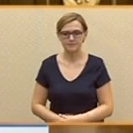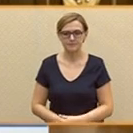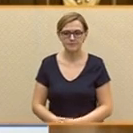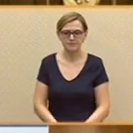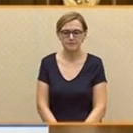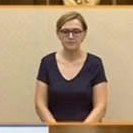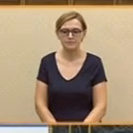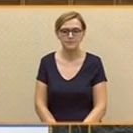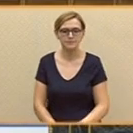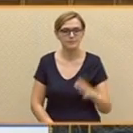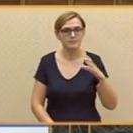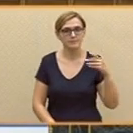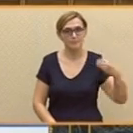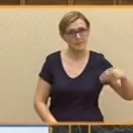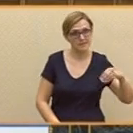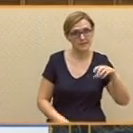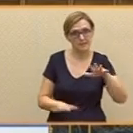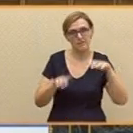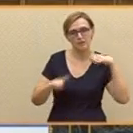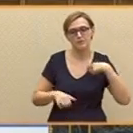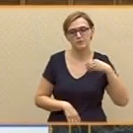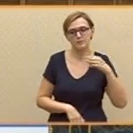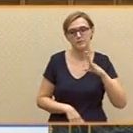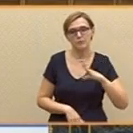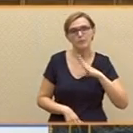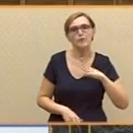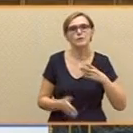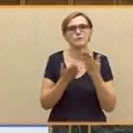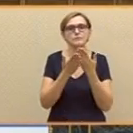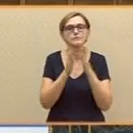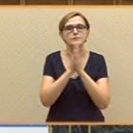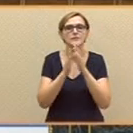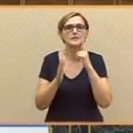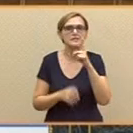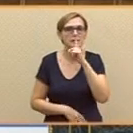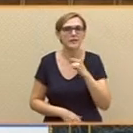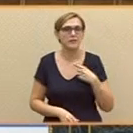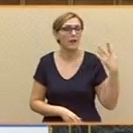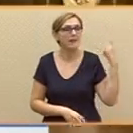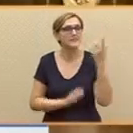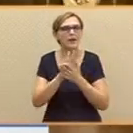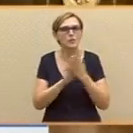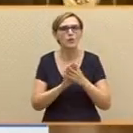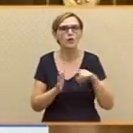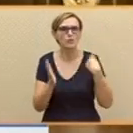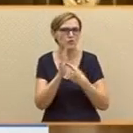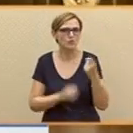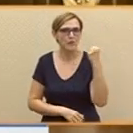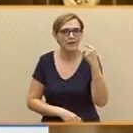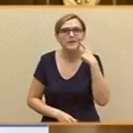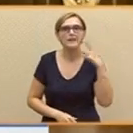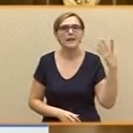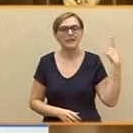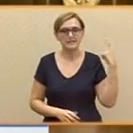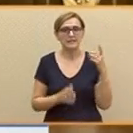Por favor, le ruego silencio. Hablaba usted ayer de la soberanía, precisamente en el aniversario de la reforma